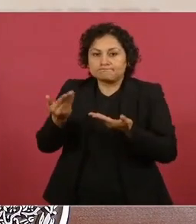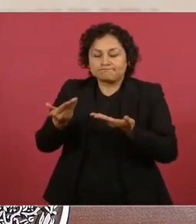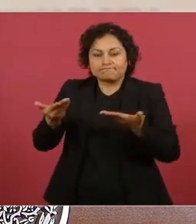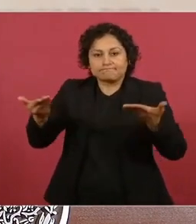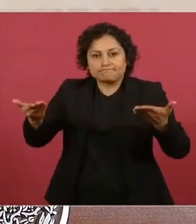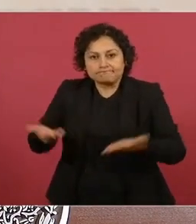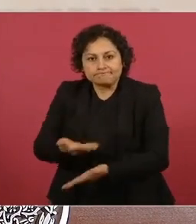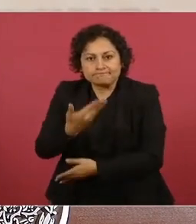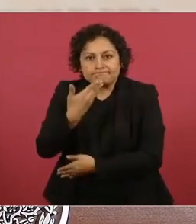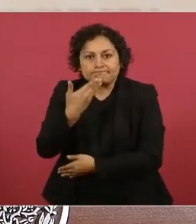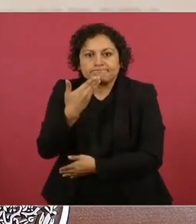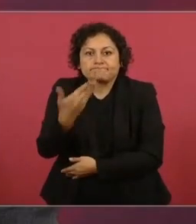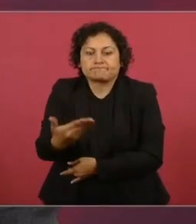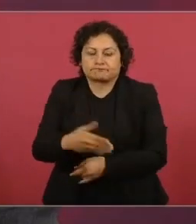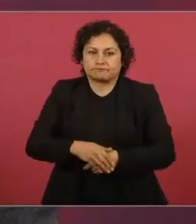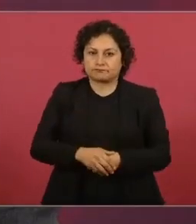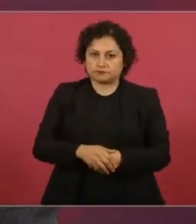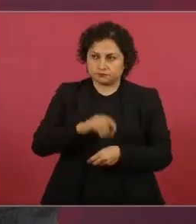la pandemia